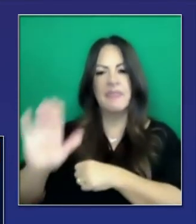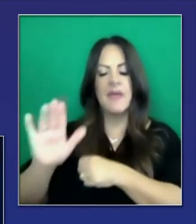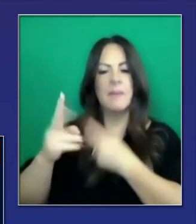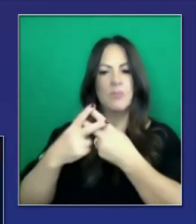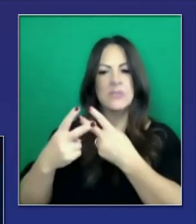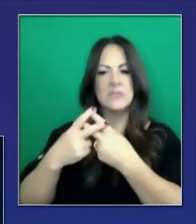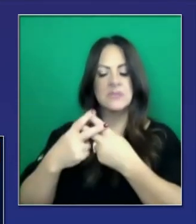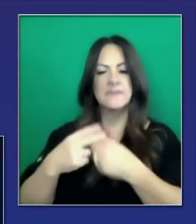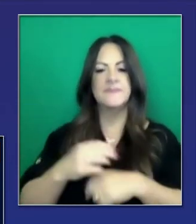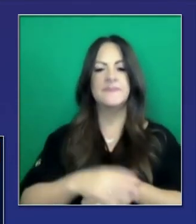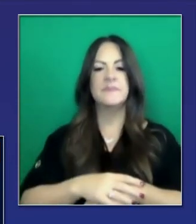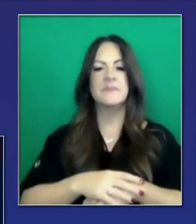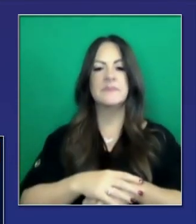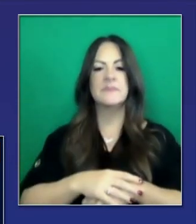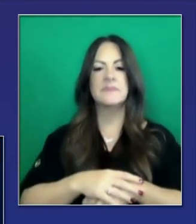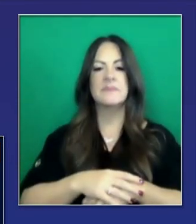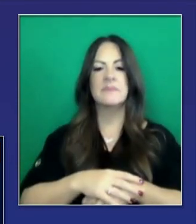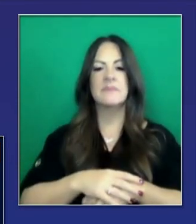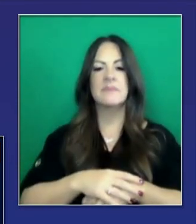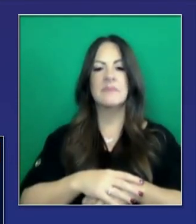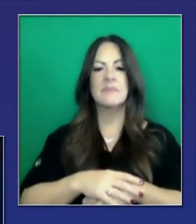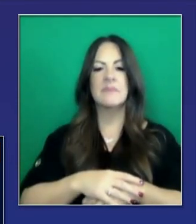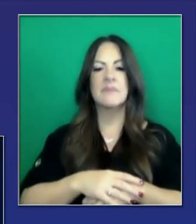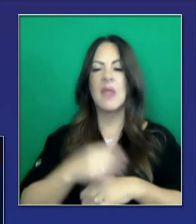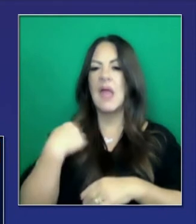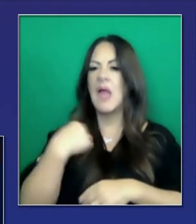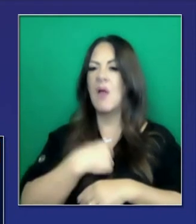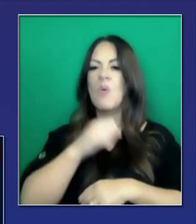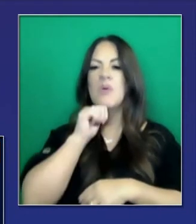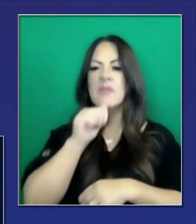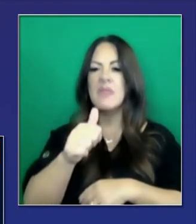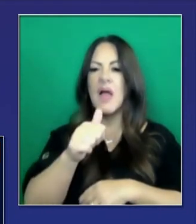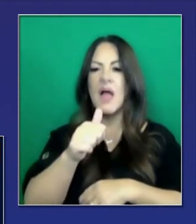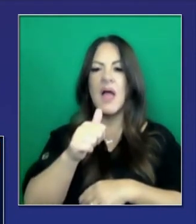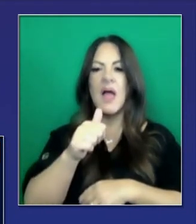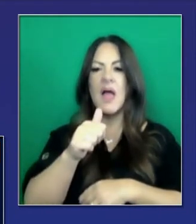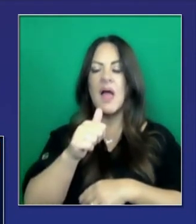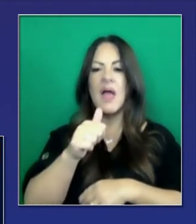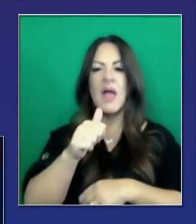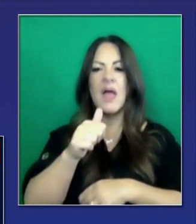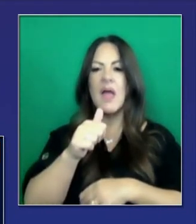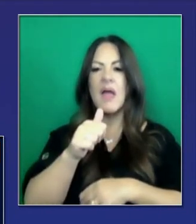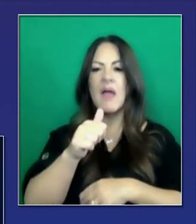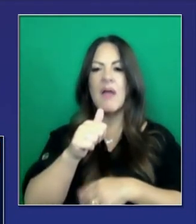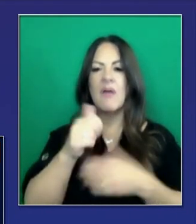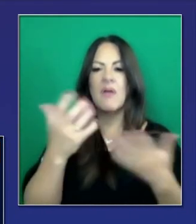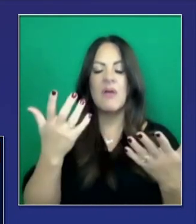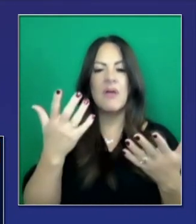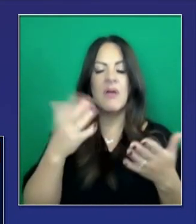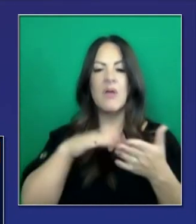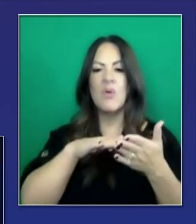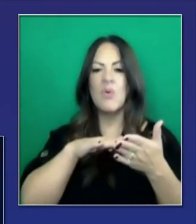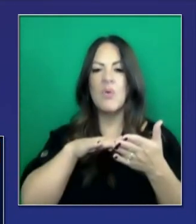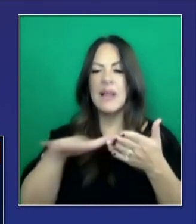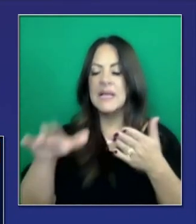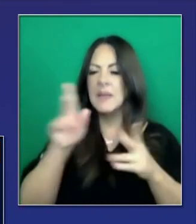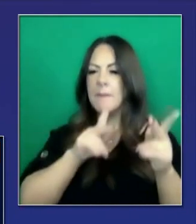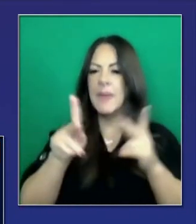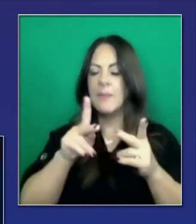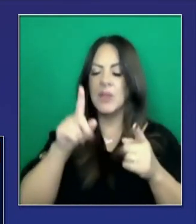Simplemente no voy a liberar a una persona sin haber revisado